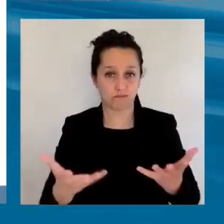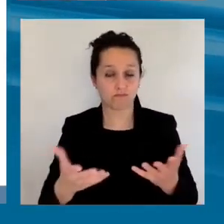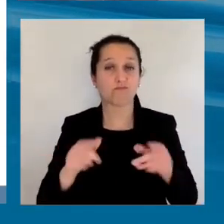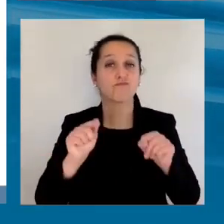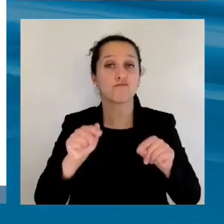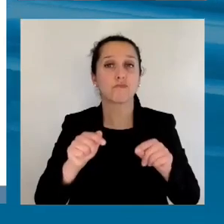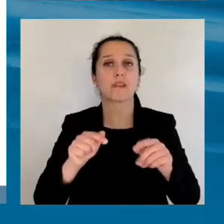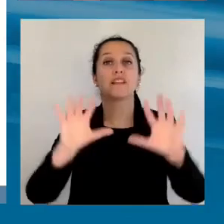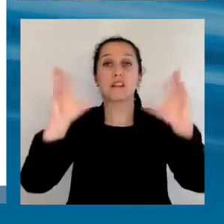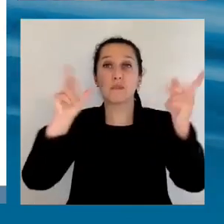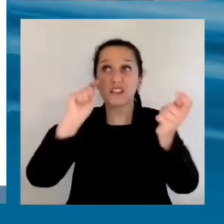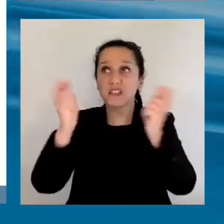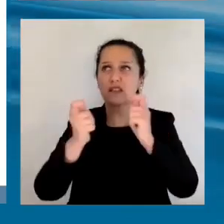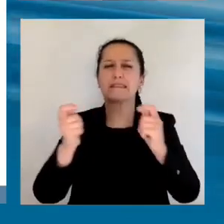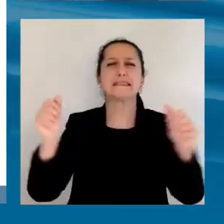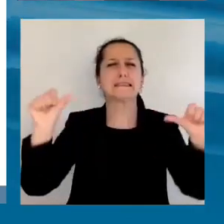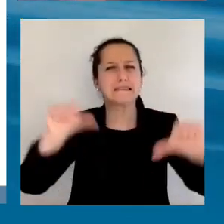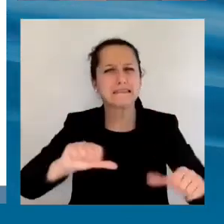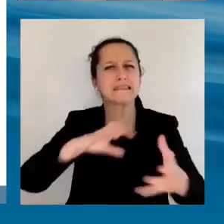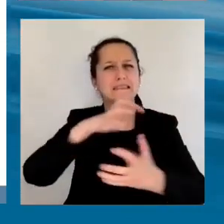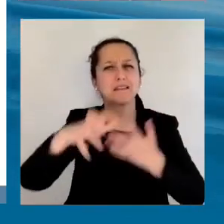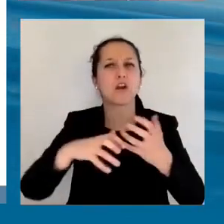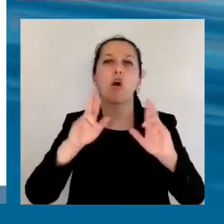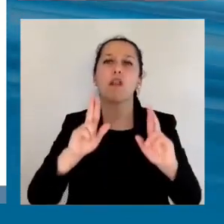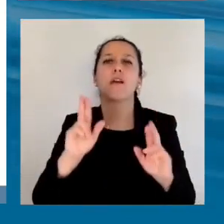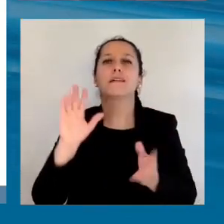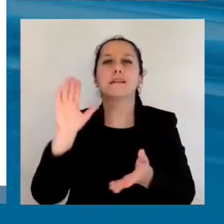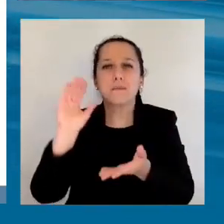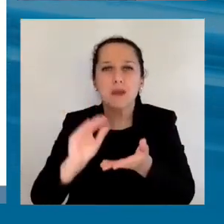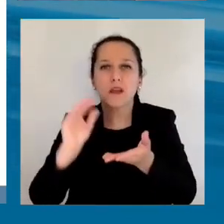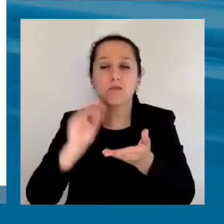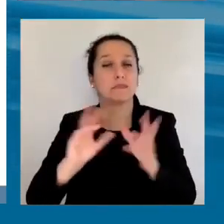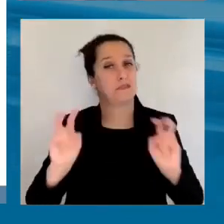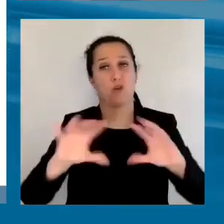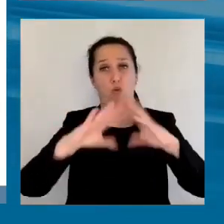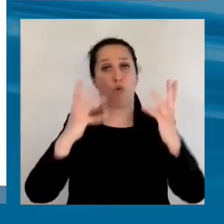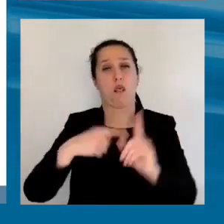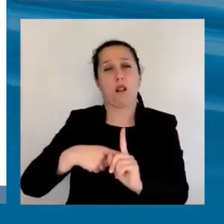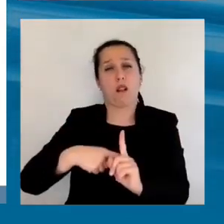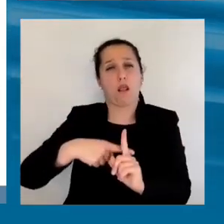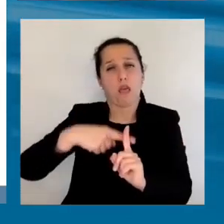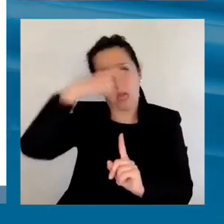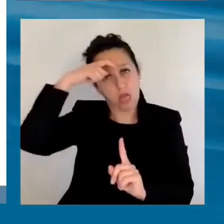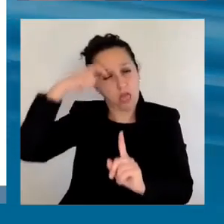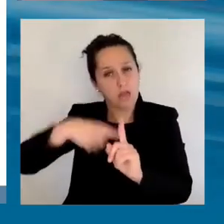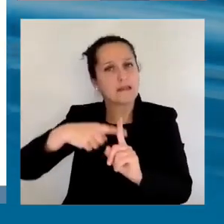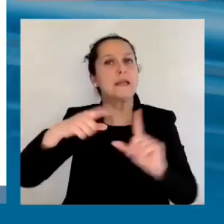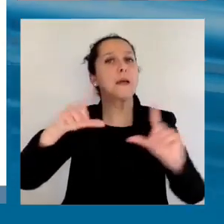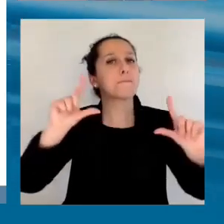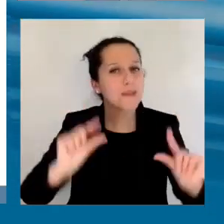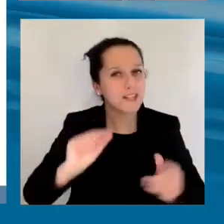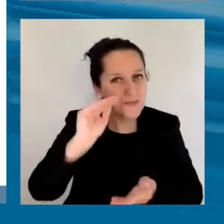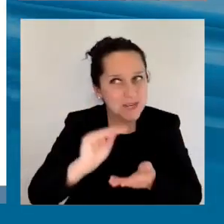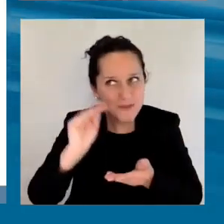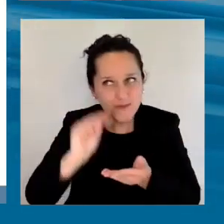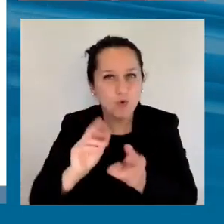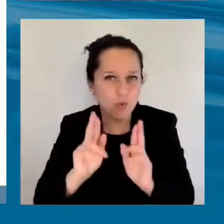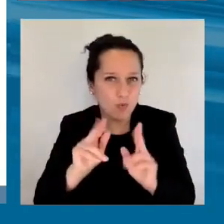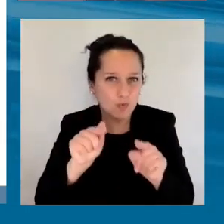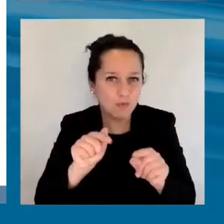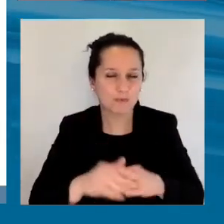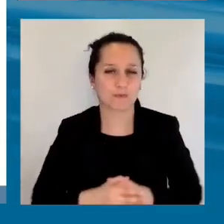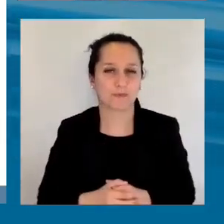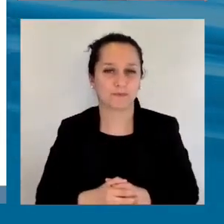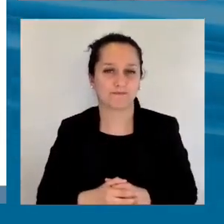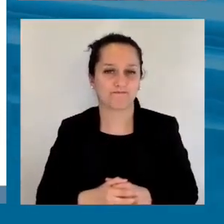del cambio climático y para mitigar el calentamiento global. Y luego, la pregunta de cómo tener posiciones más